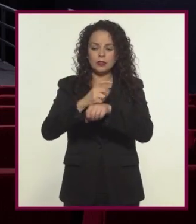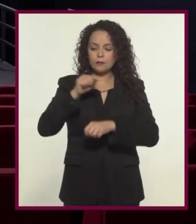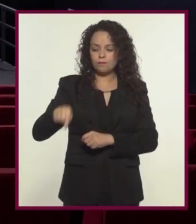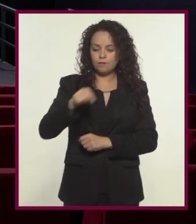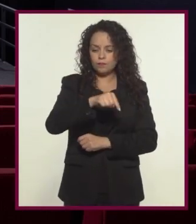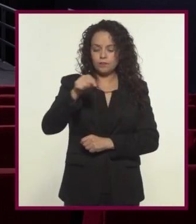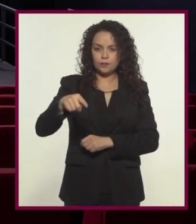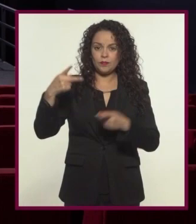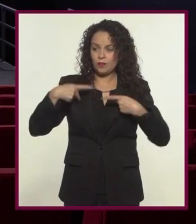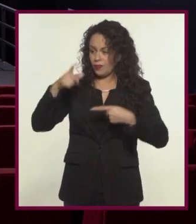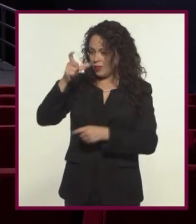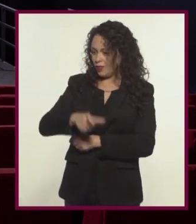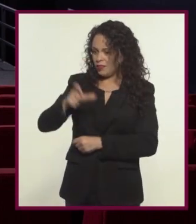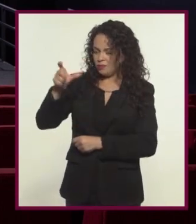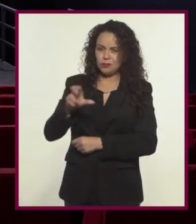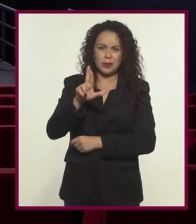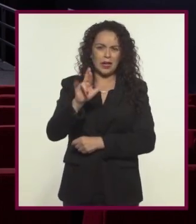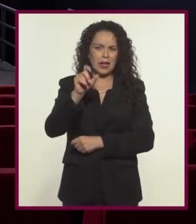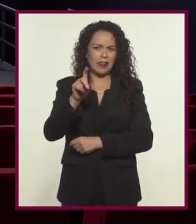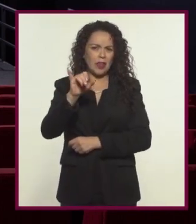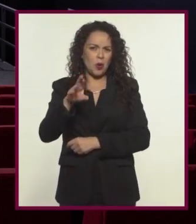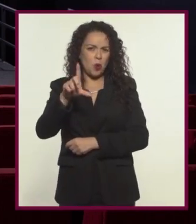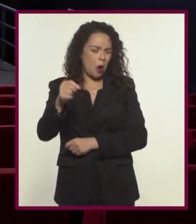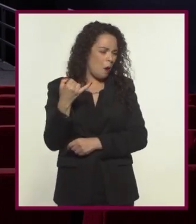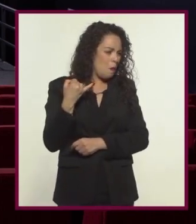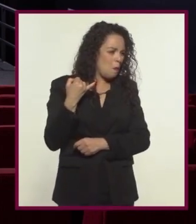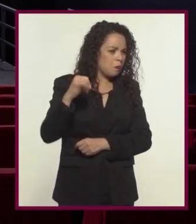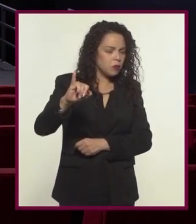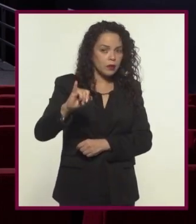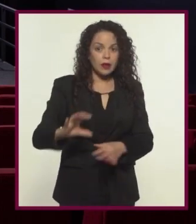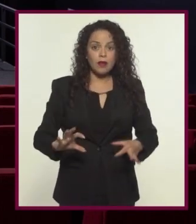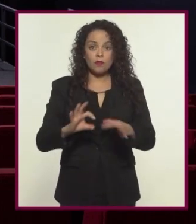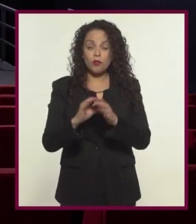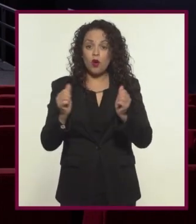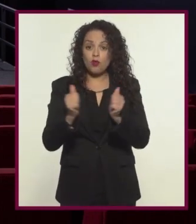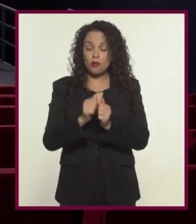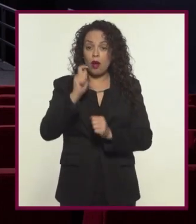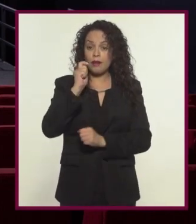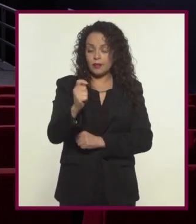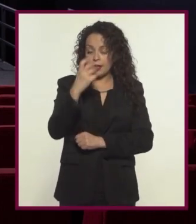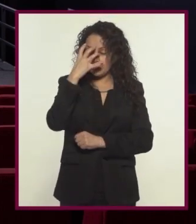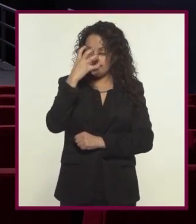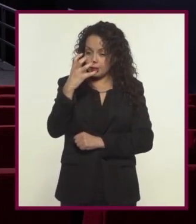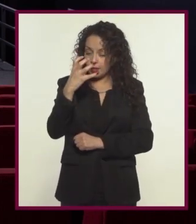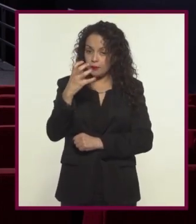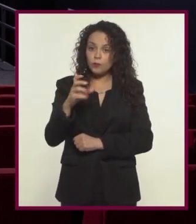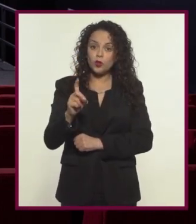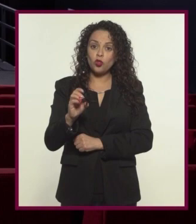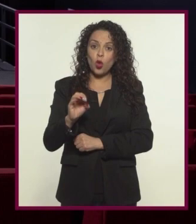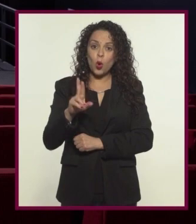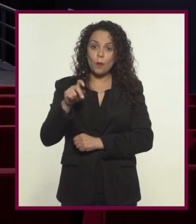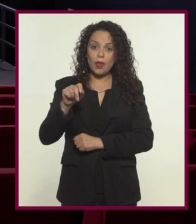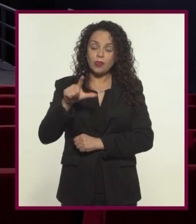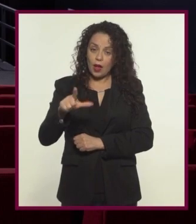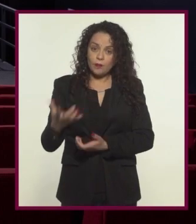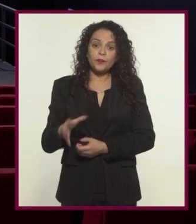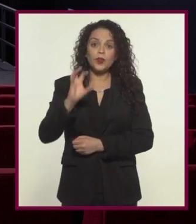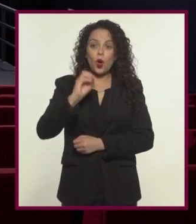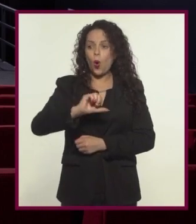Unidos en donde la ridiculez de los personajes y las situaciones contrasta con la seriedad del documental clásico